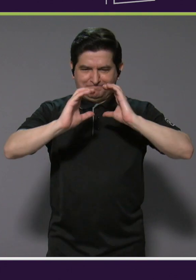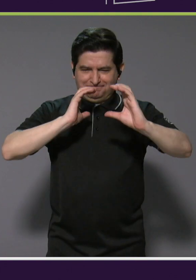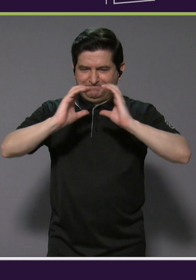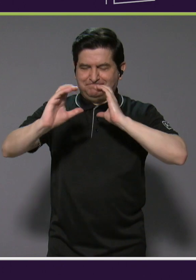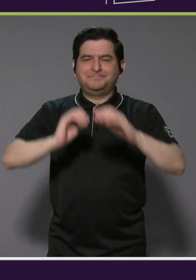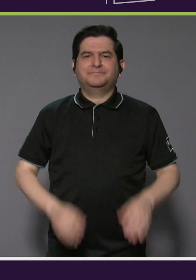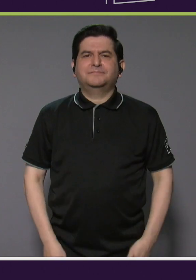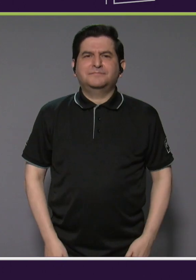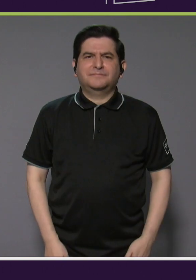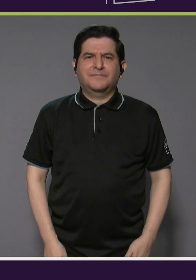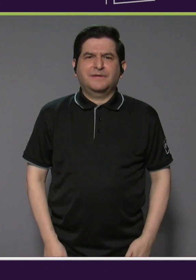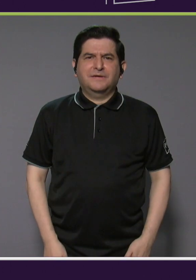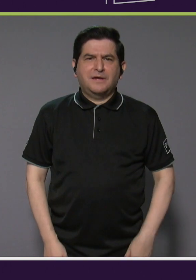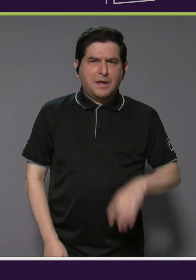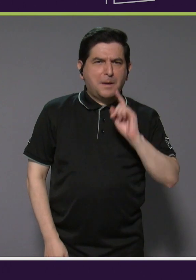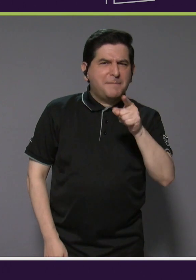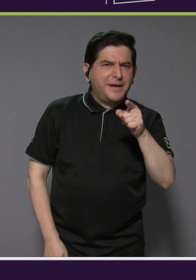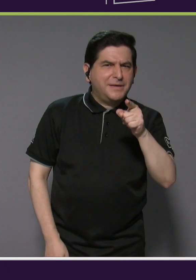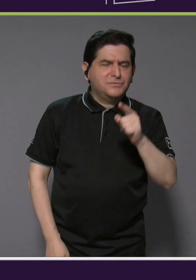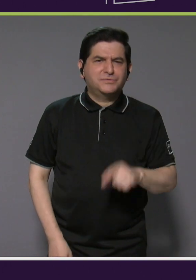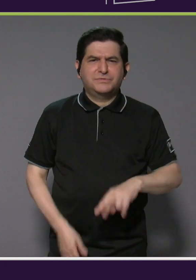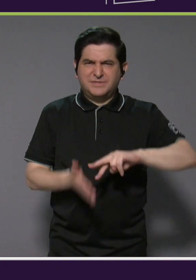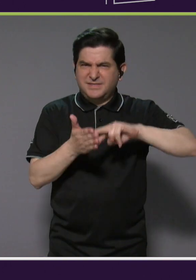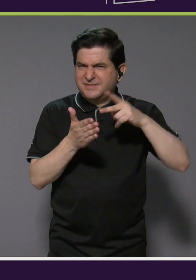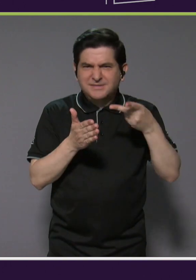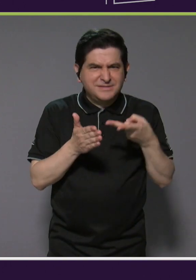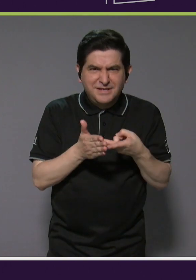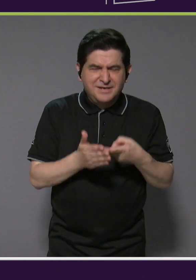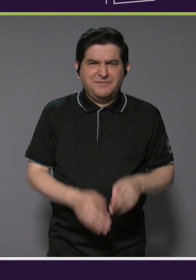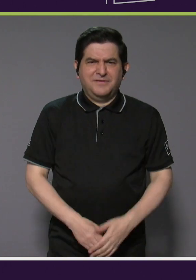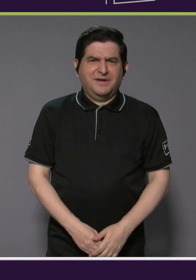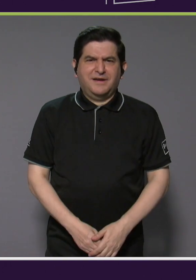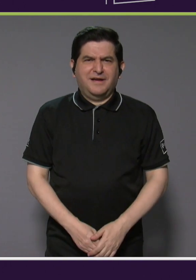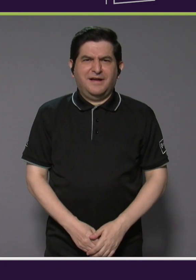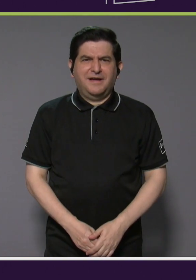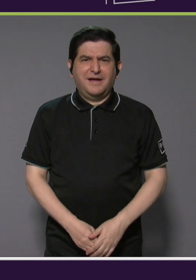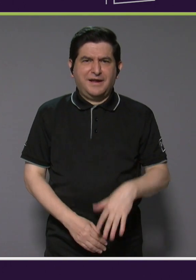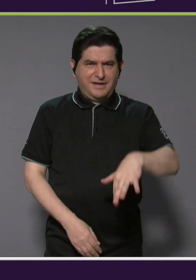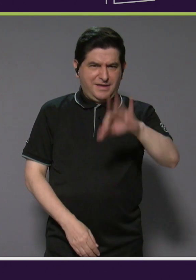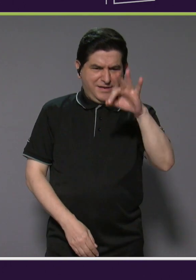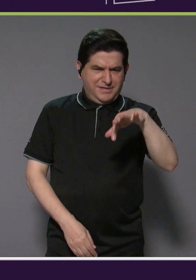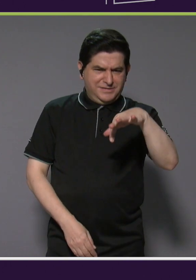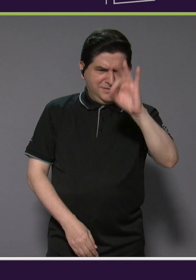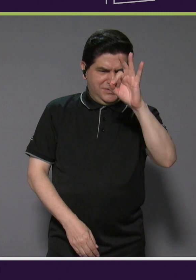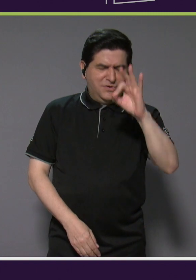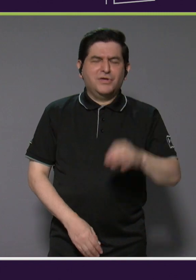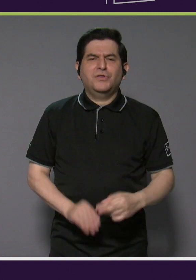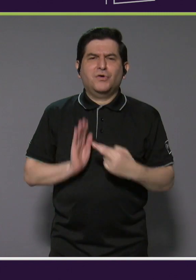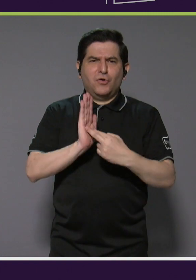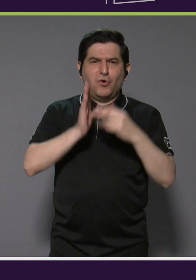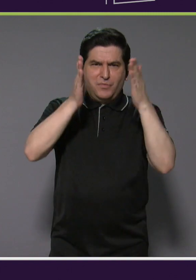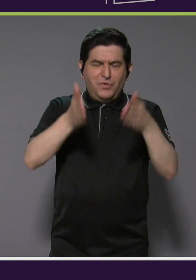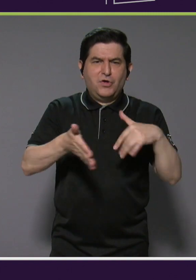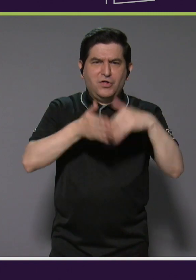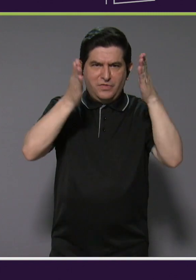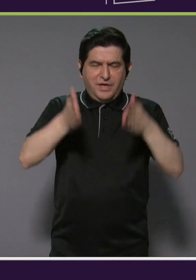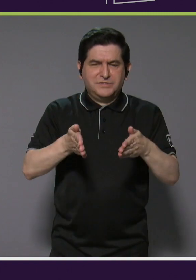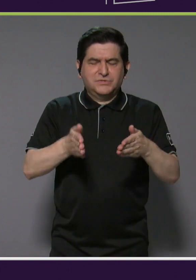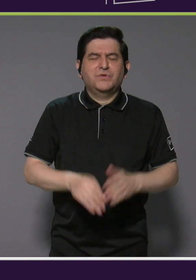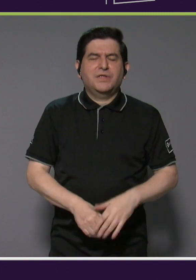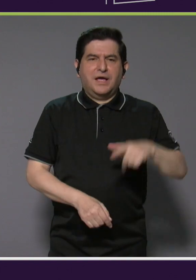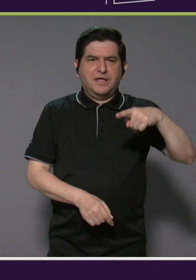¿Qué significa para vos hablar si habéis sido elegido representante de los estudiantes de